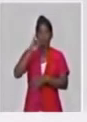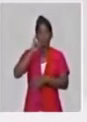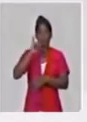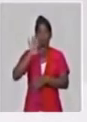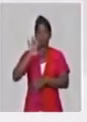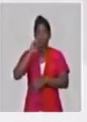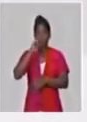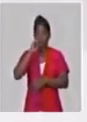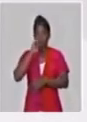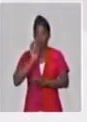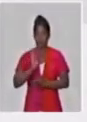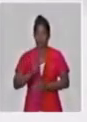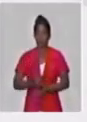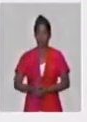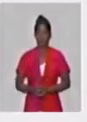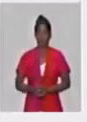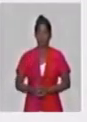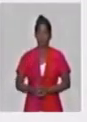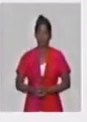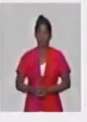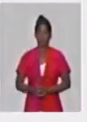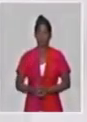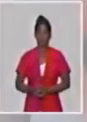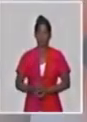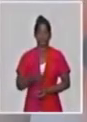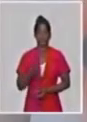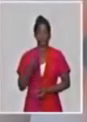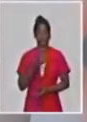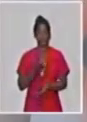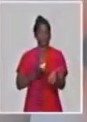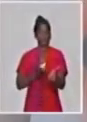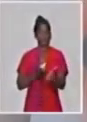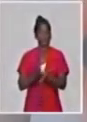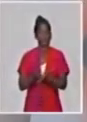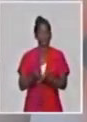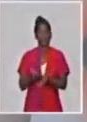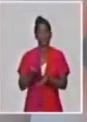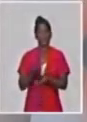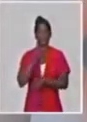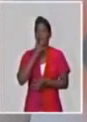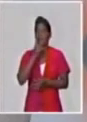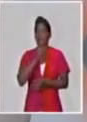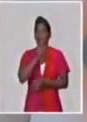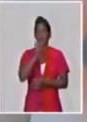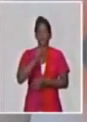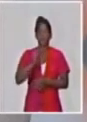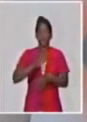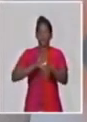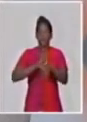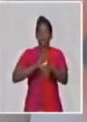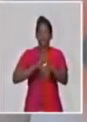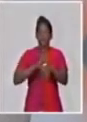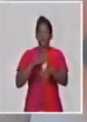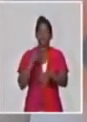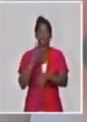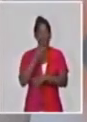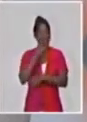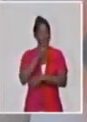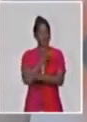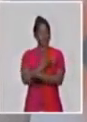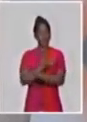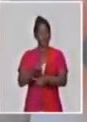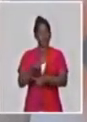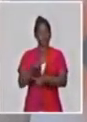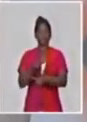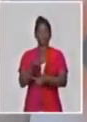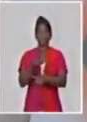venta de mercancías a domicilio para aquellas personas vulnerables. Se mantiene también las producciones de alimentos en nuestras unidades,